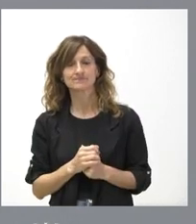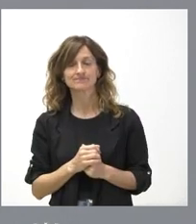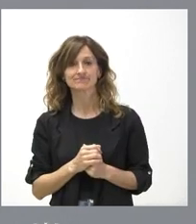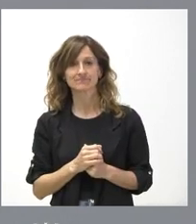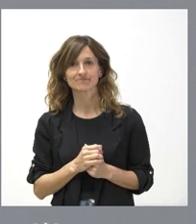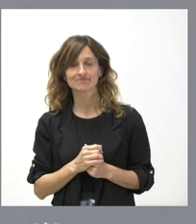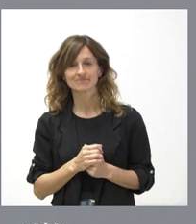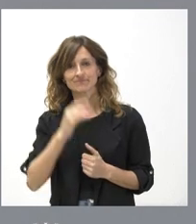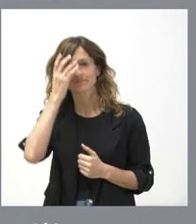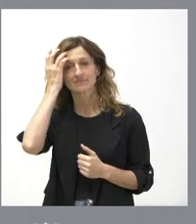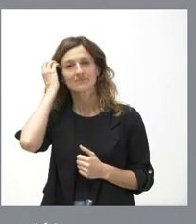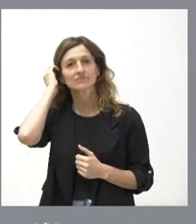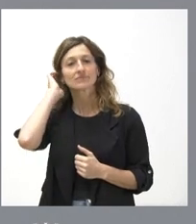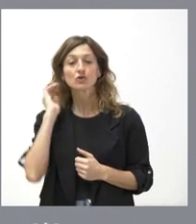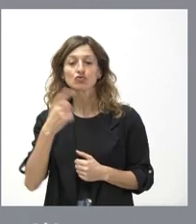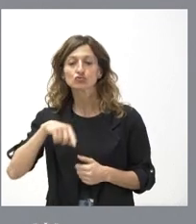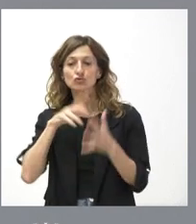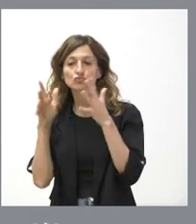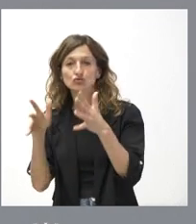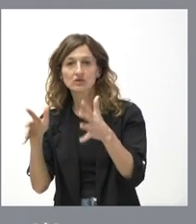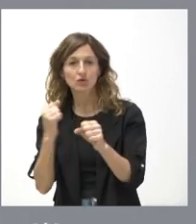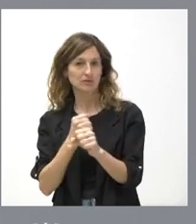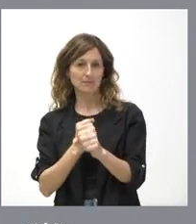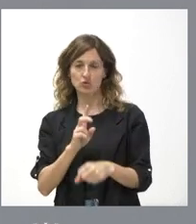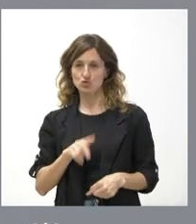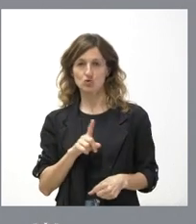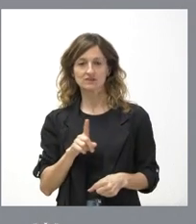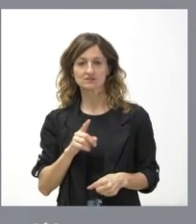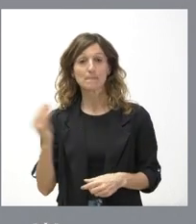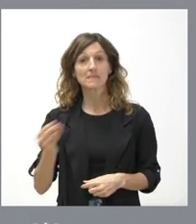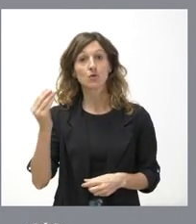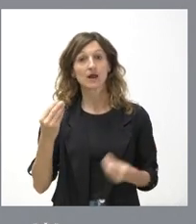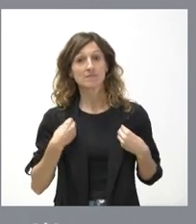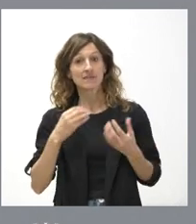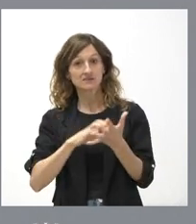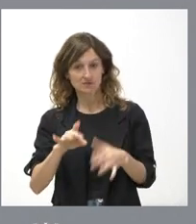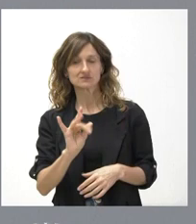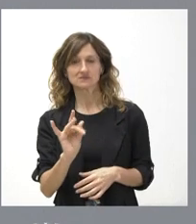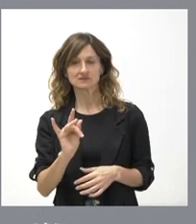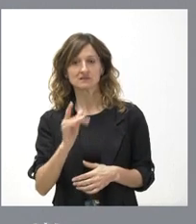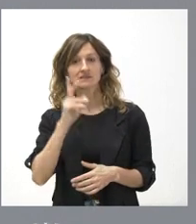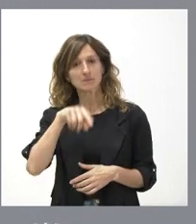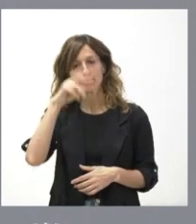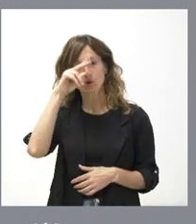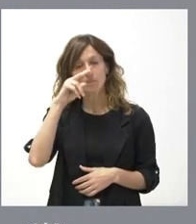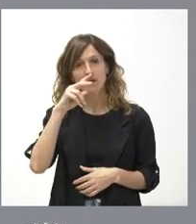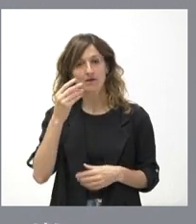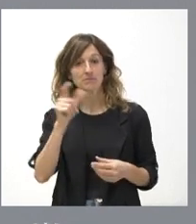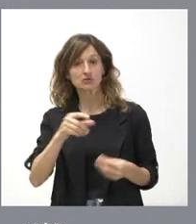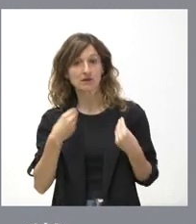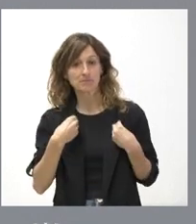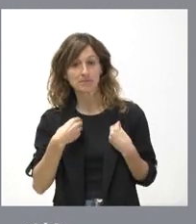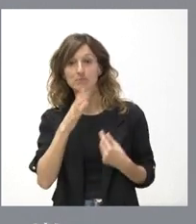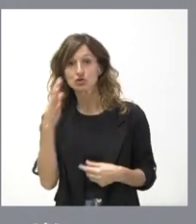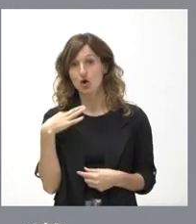para dar consejos, estamos aquí para mejorar la vida de la gente de Castilla y León y para preocuparnos de los ciudadanos de Castilla. Nos han elegido